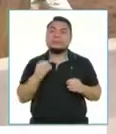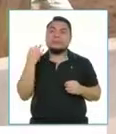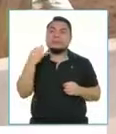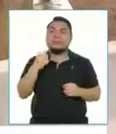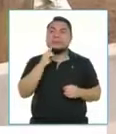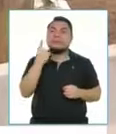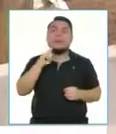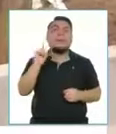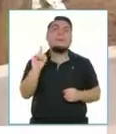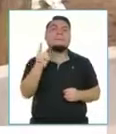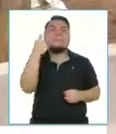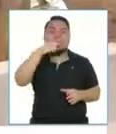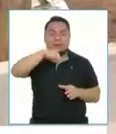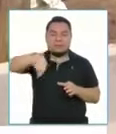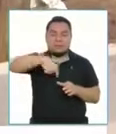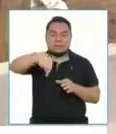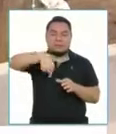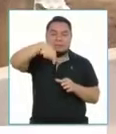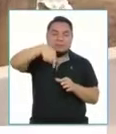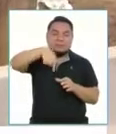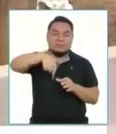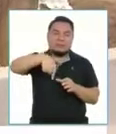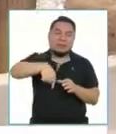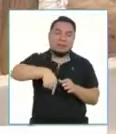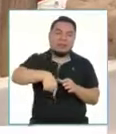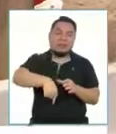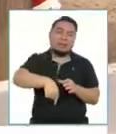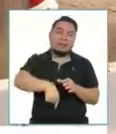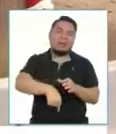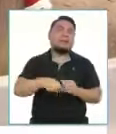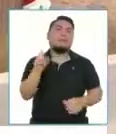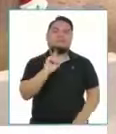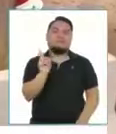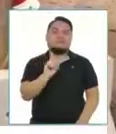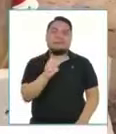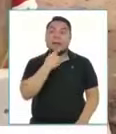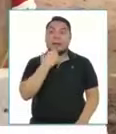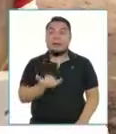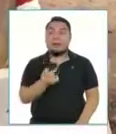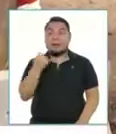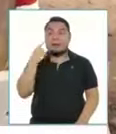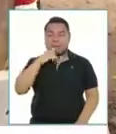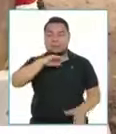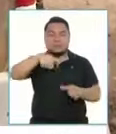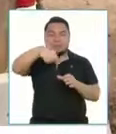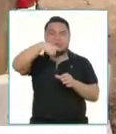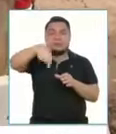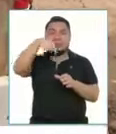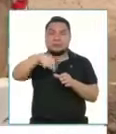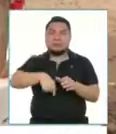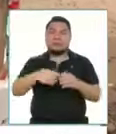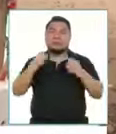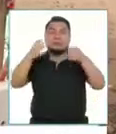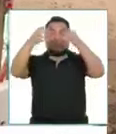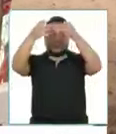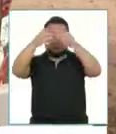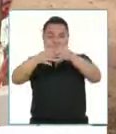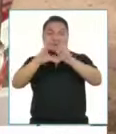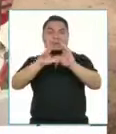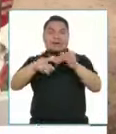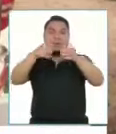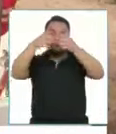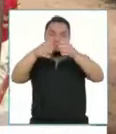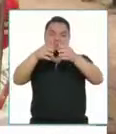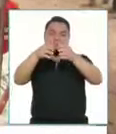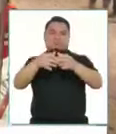vemos primero el hueco y de ahí va creciendo. No, esto es al revés. Sobre esto se vacía la plataforma, los techos, y después se excava lo de adentro del terreno.